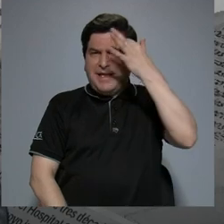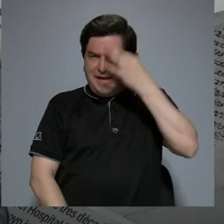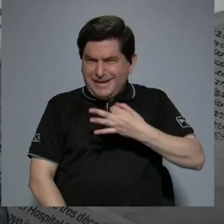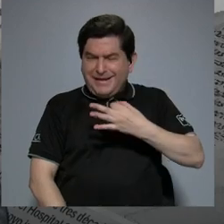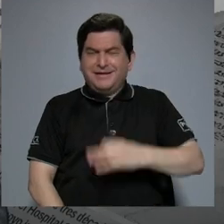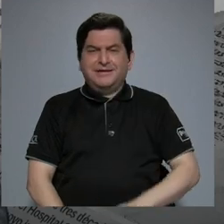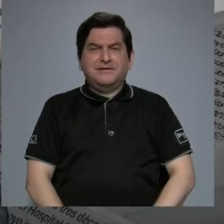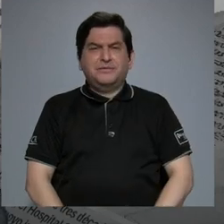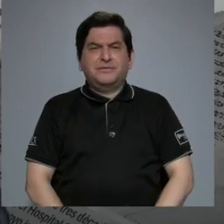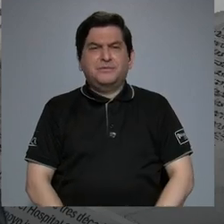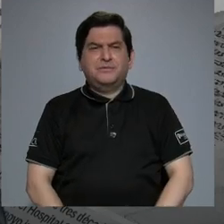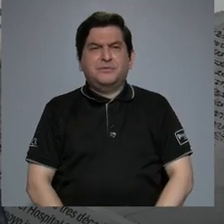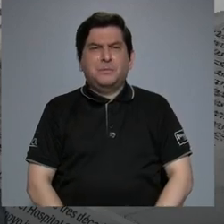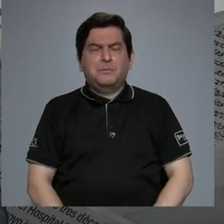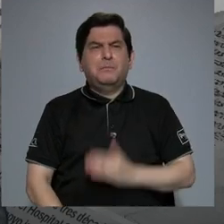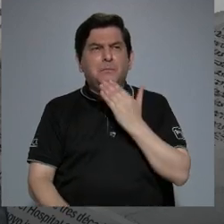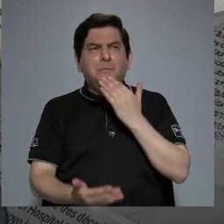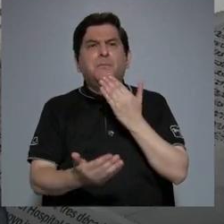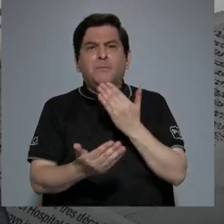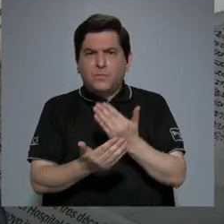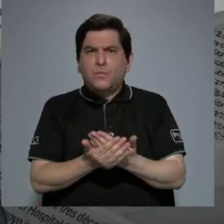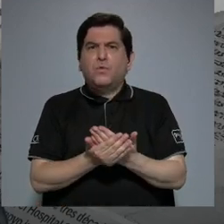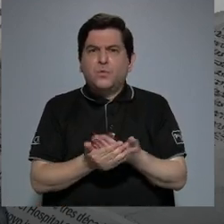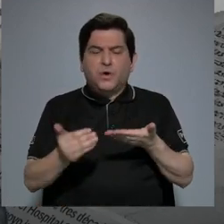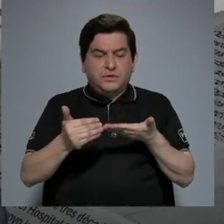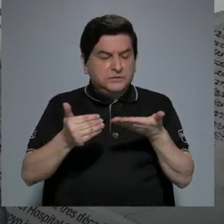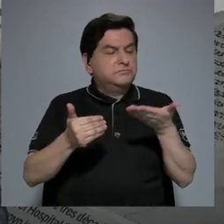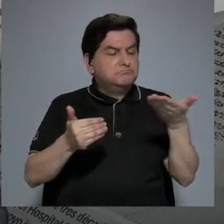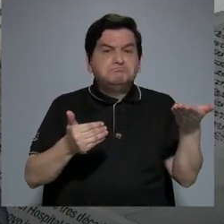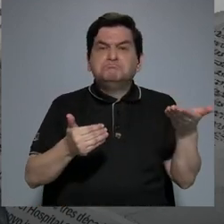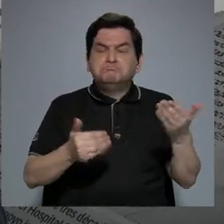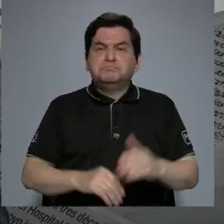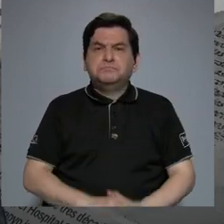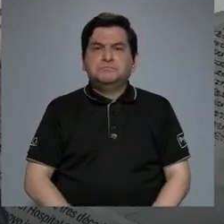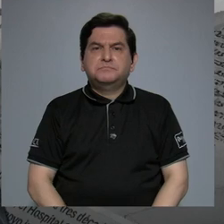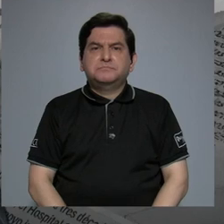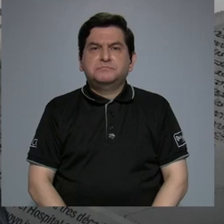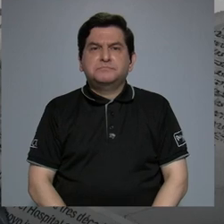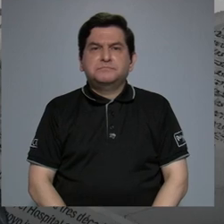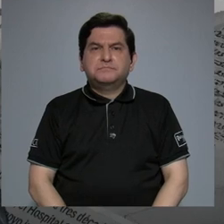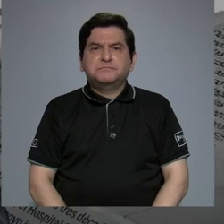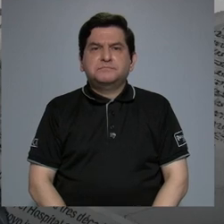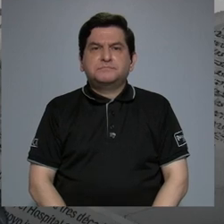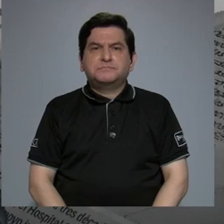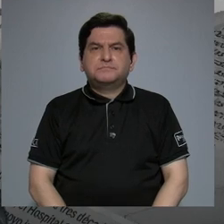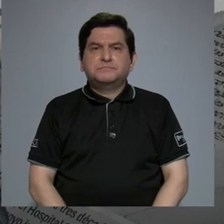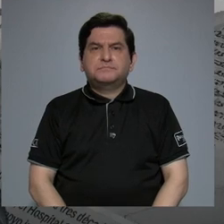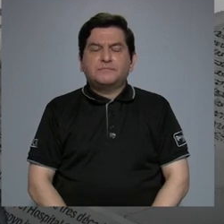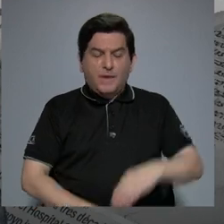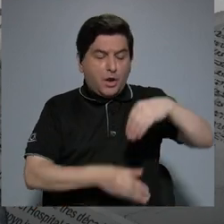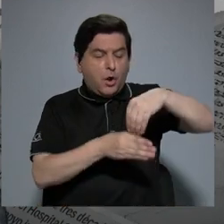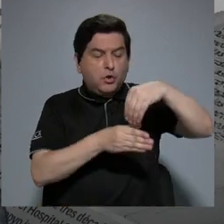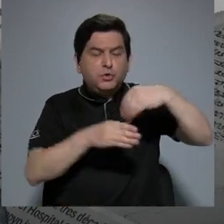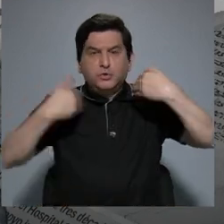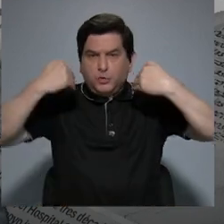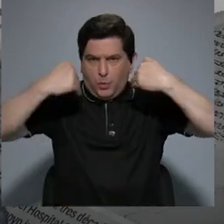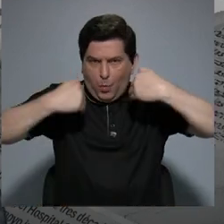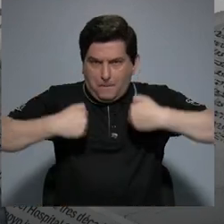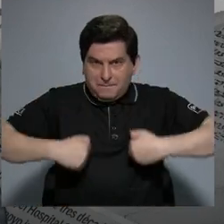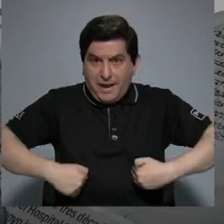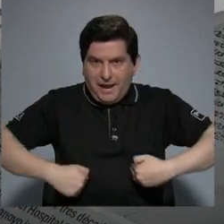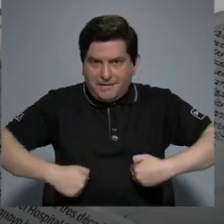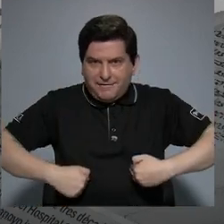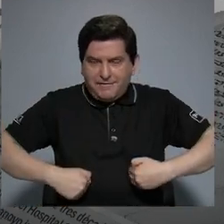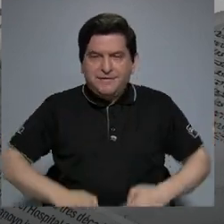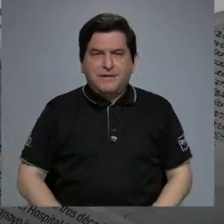con muy buenos elementos. El aporte humano, digamos la